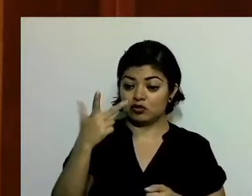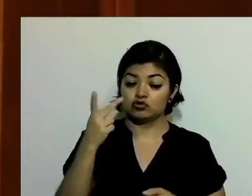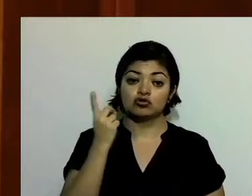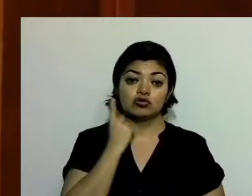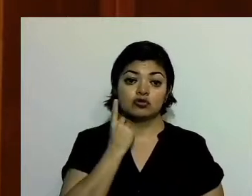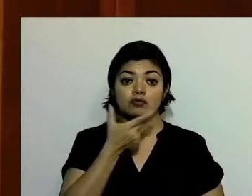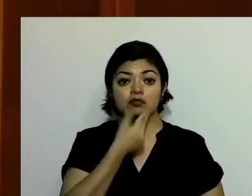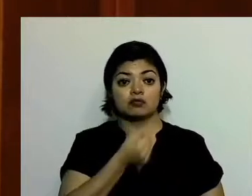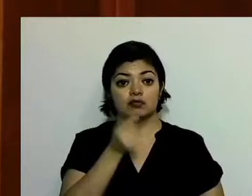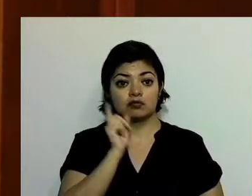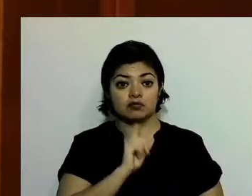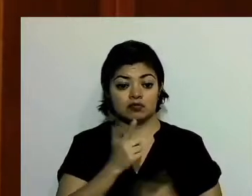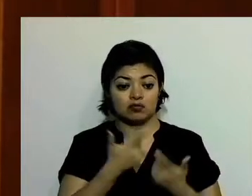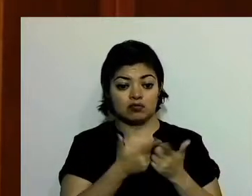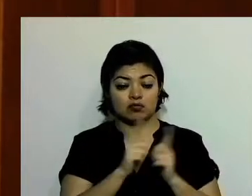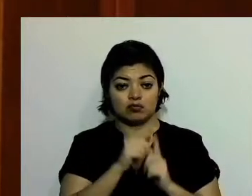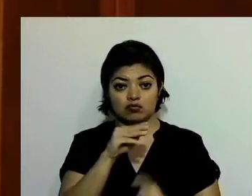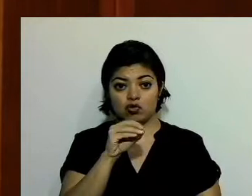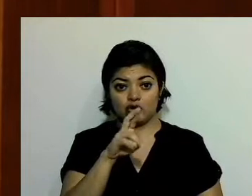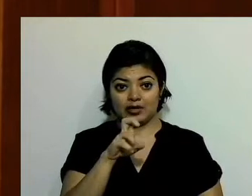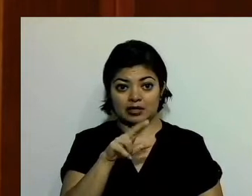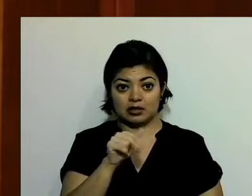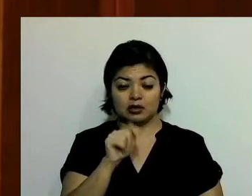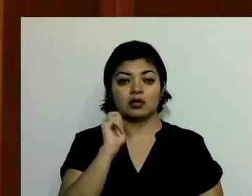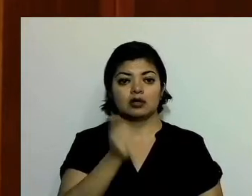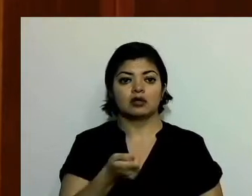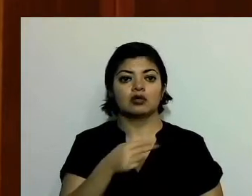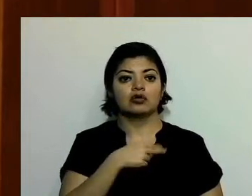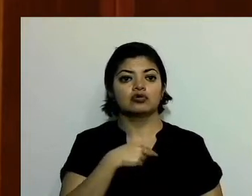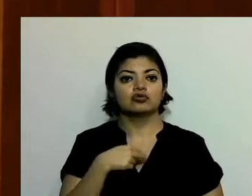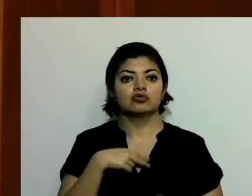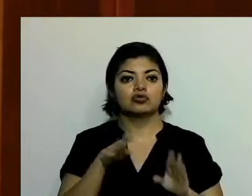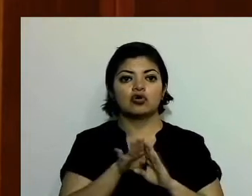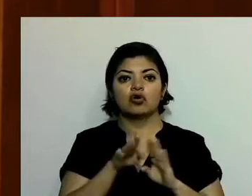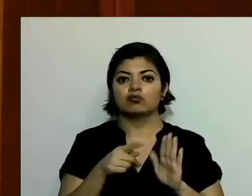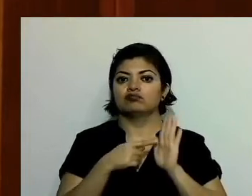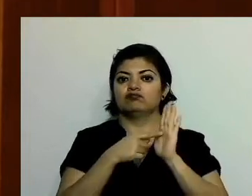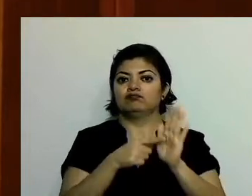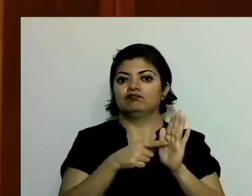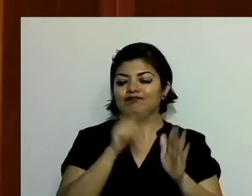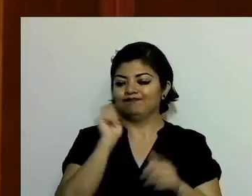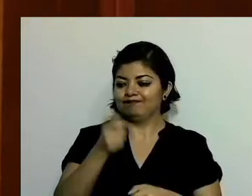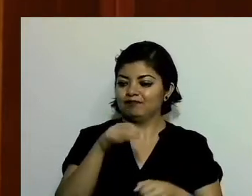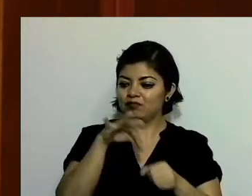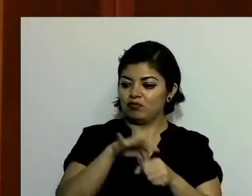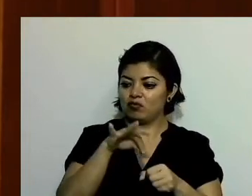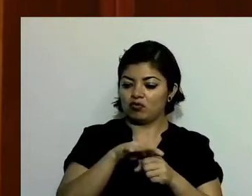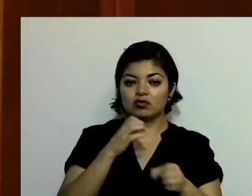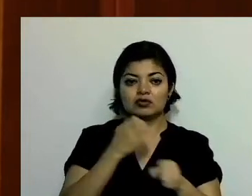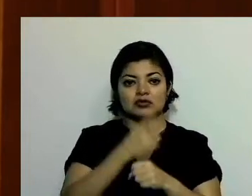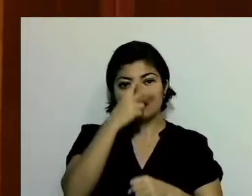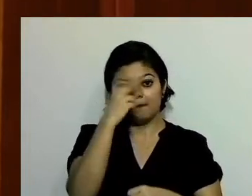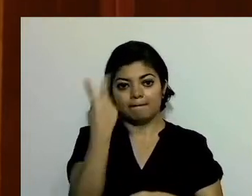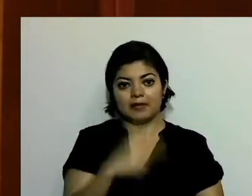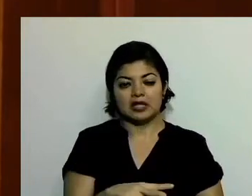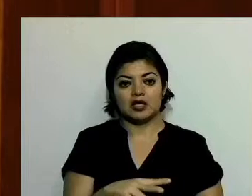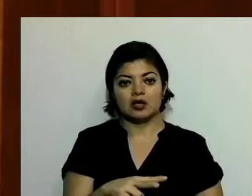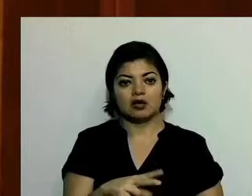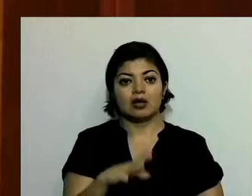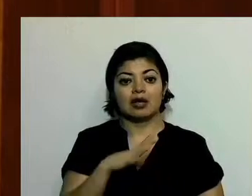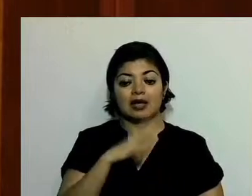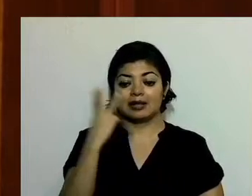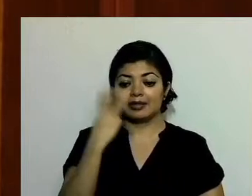diputados de Morena somos el resultado de la votación en el Estado de México de tres